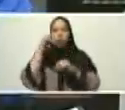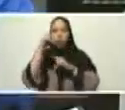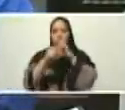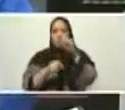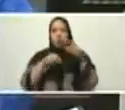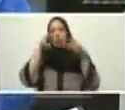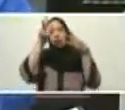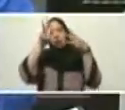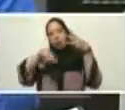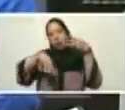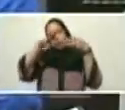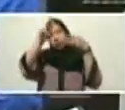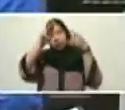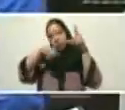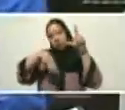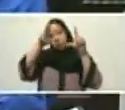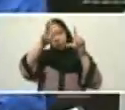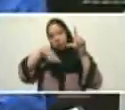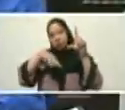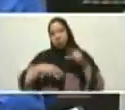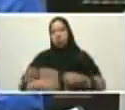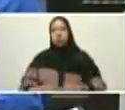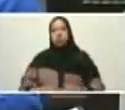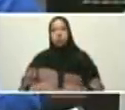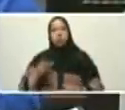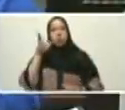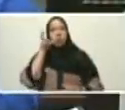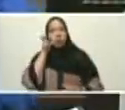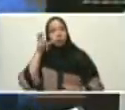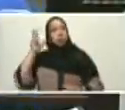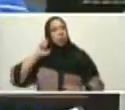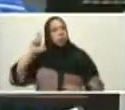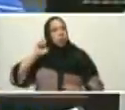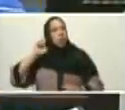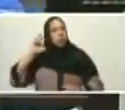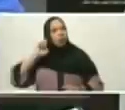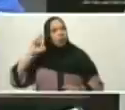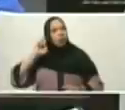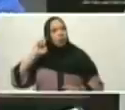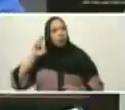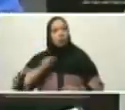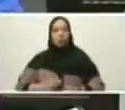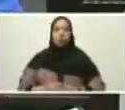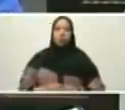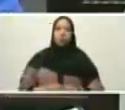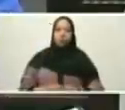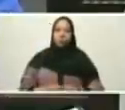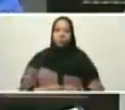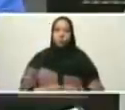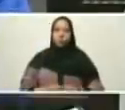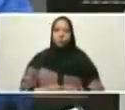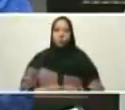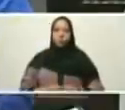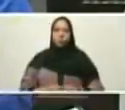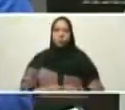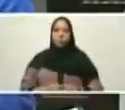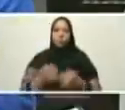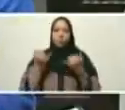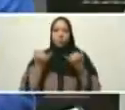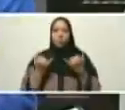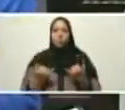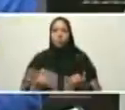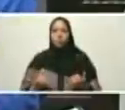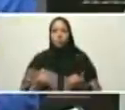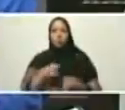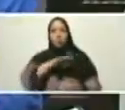y los que nos escuchan por radio en nuestra patria Venezuela, a lo largo y ancho de